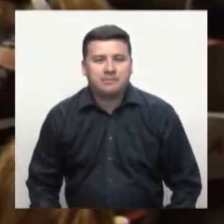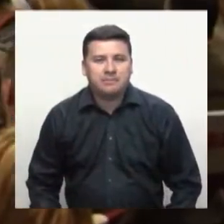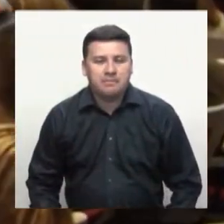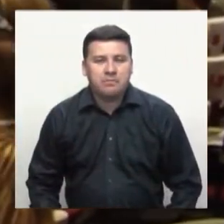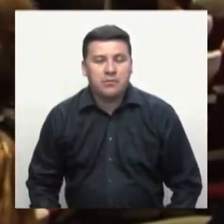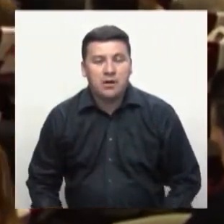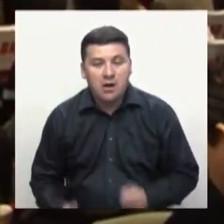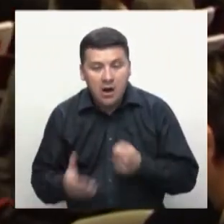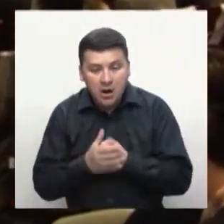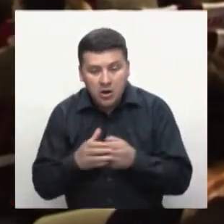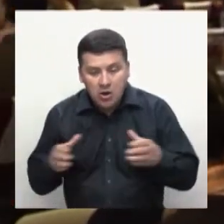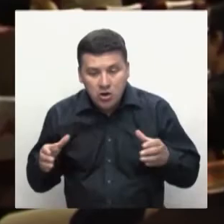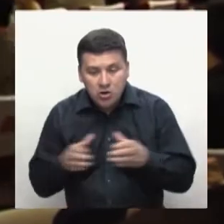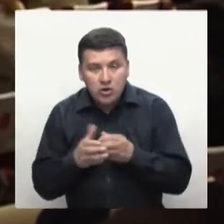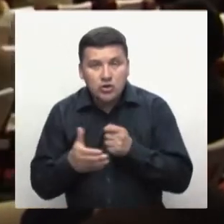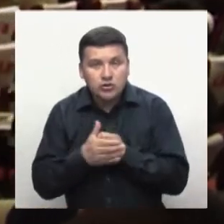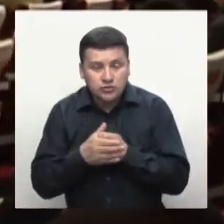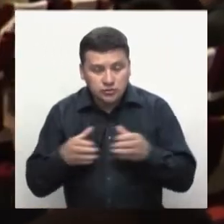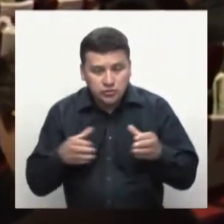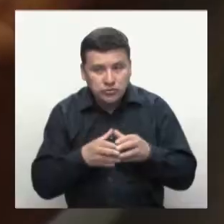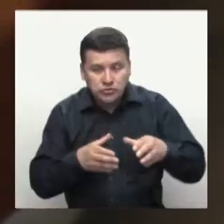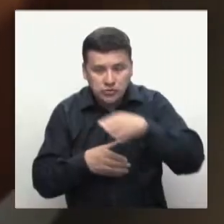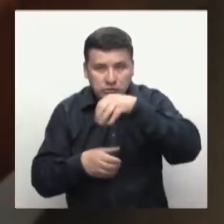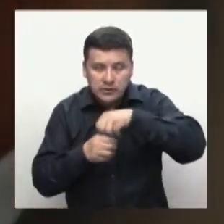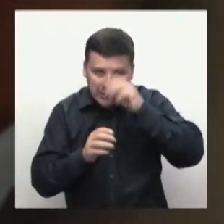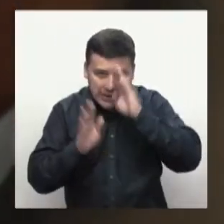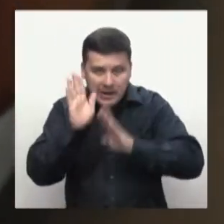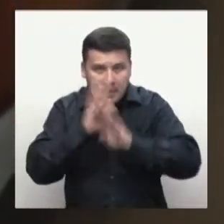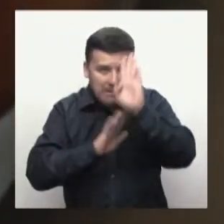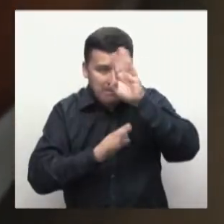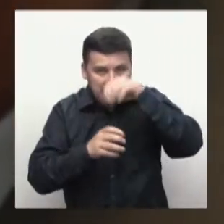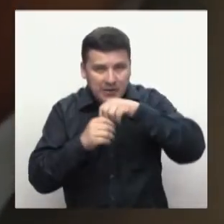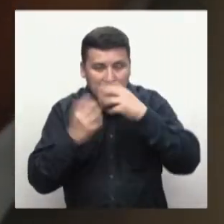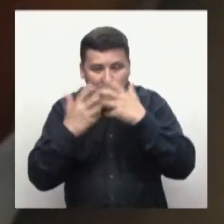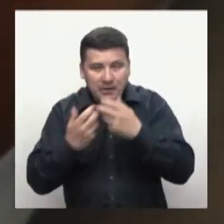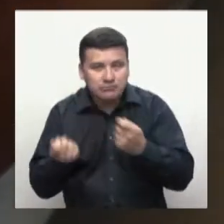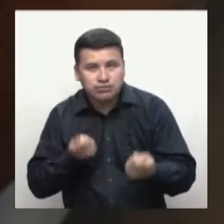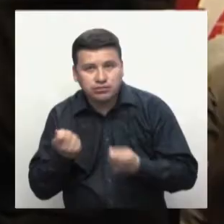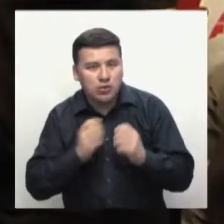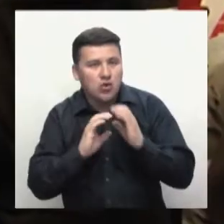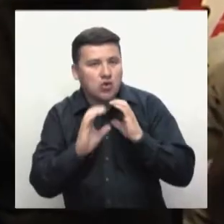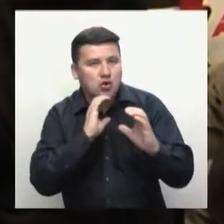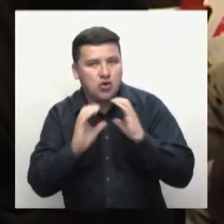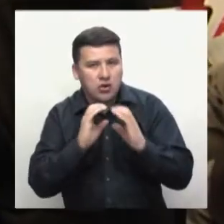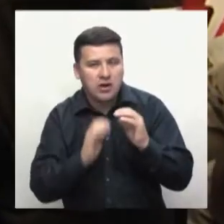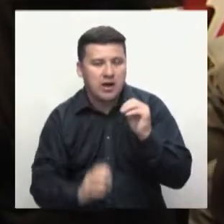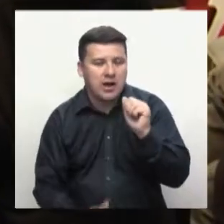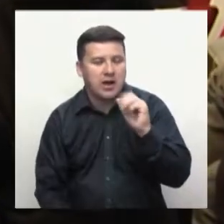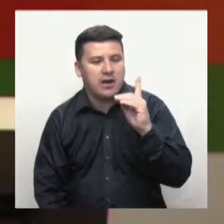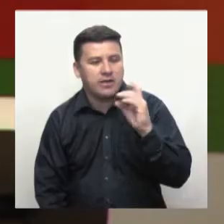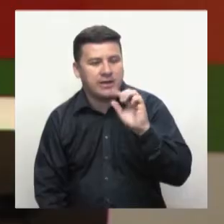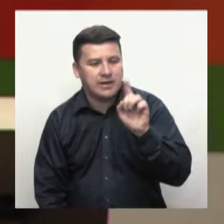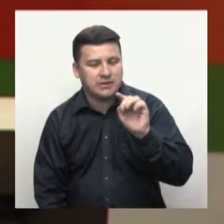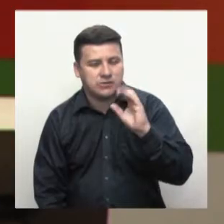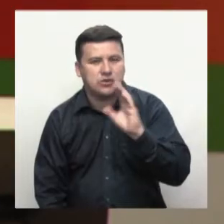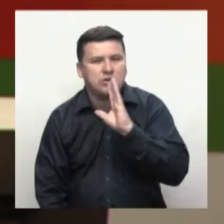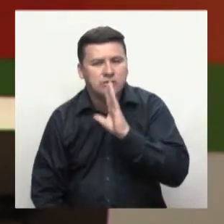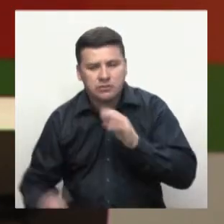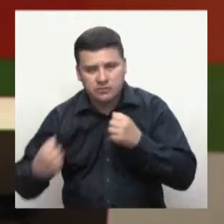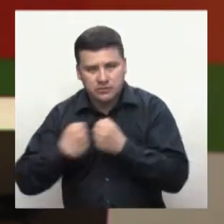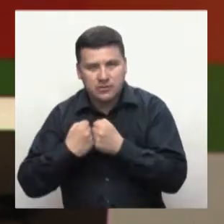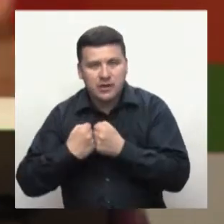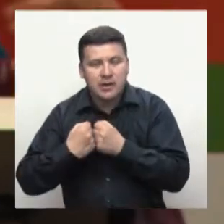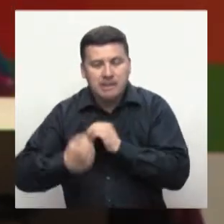La Asociación Nacional de Empresas de Servicios Públicos y Comunicaciones ADESCO en conjunto con el Ministerio de Minas y Energía